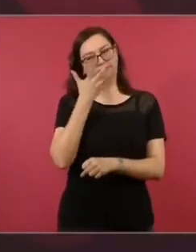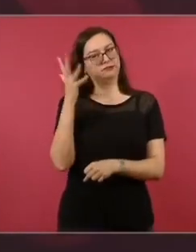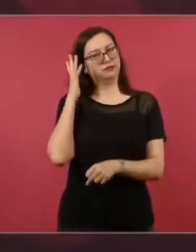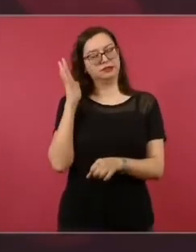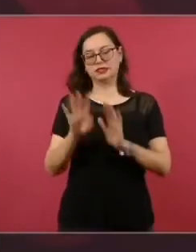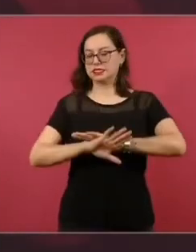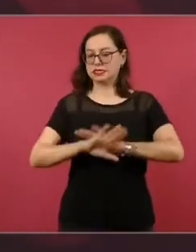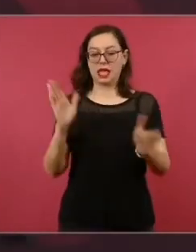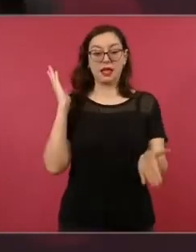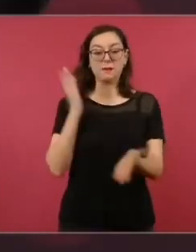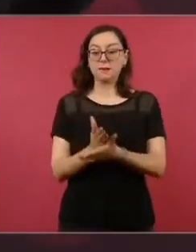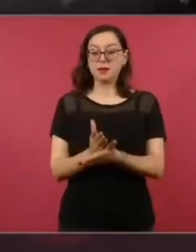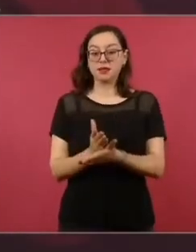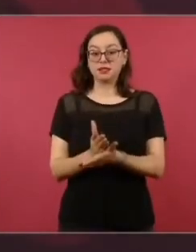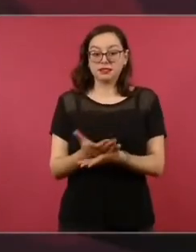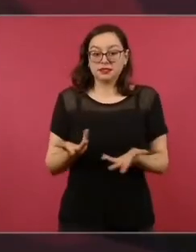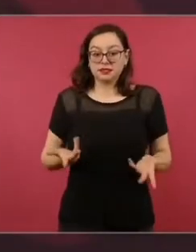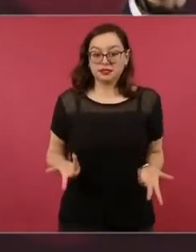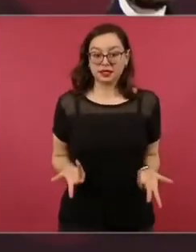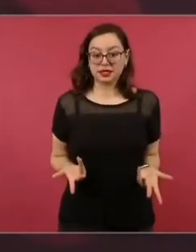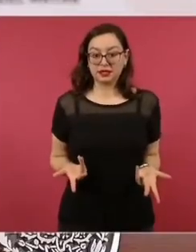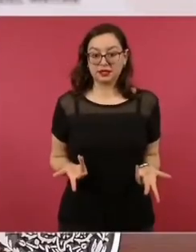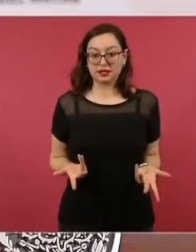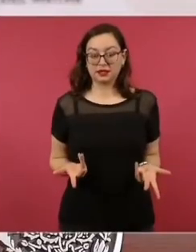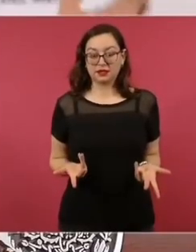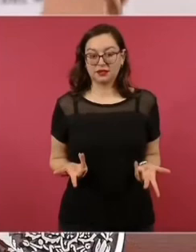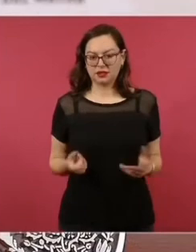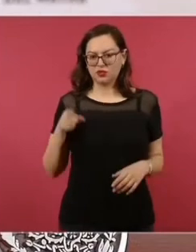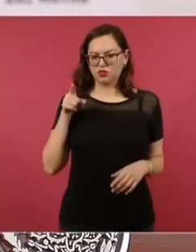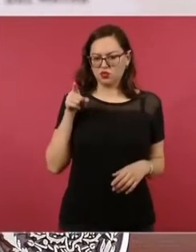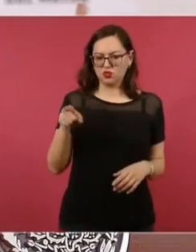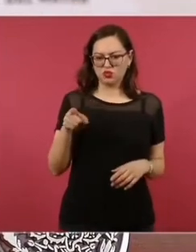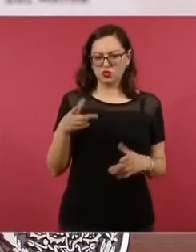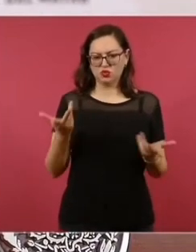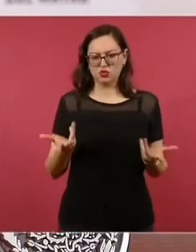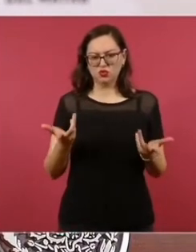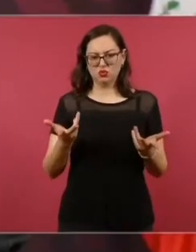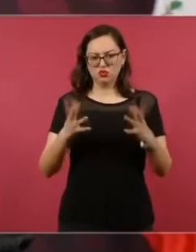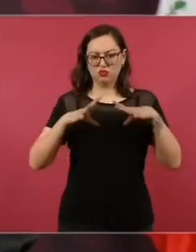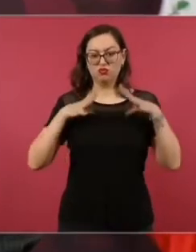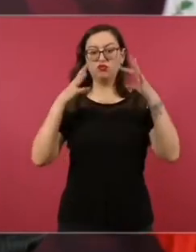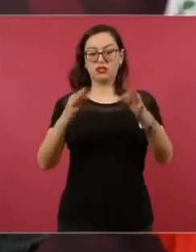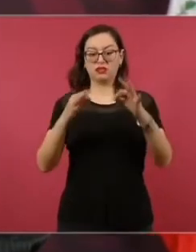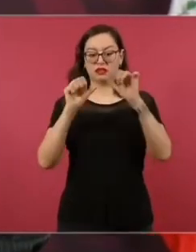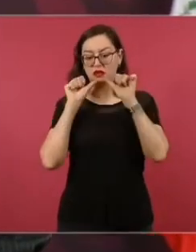¿cómo te atreves a crear un instituto contra la corrupción?